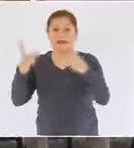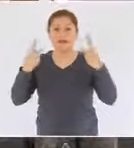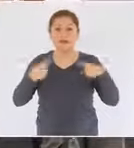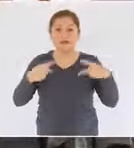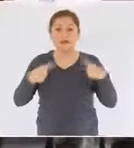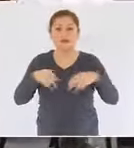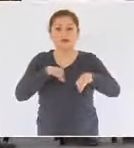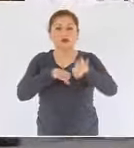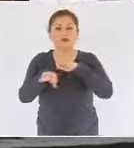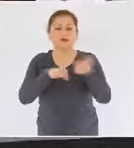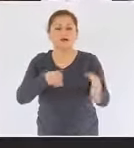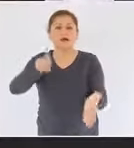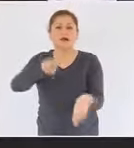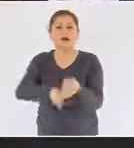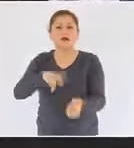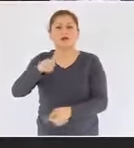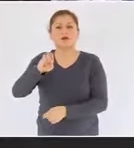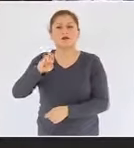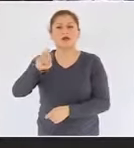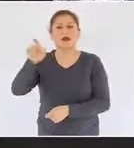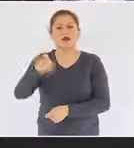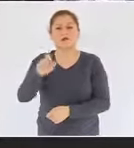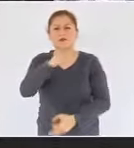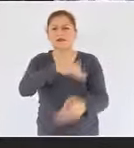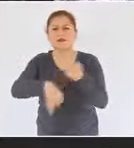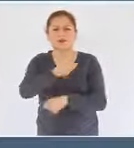Petróleos Mexicanos, bienvenidos todos.